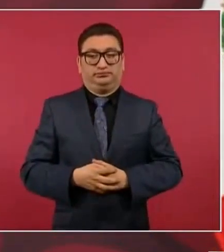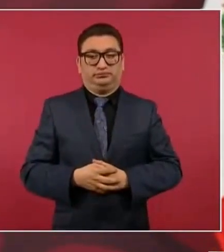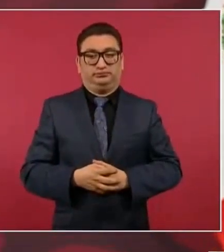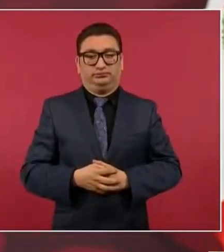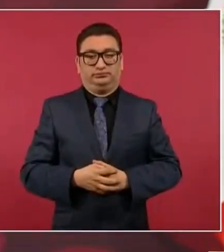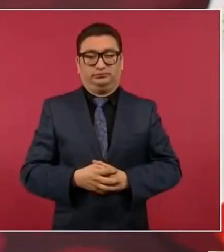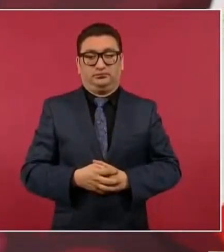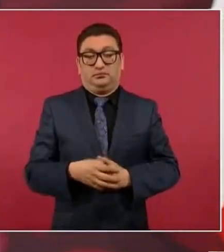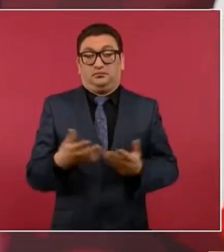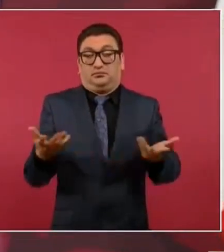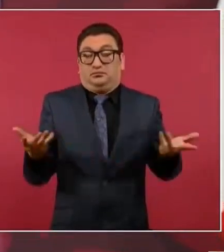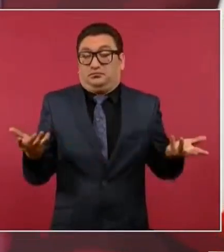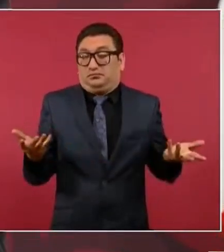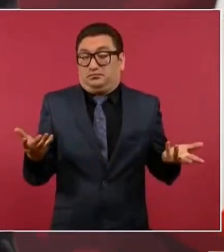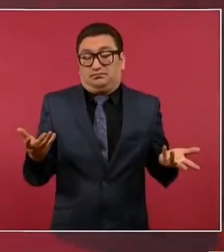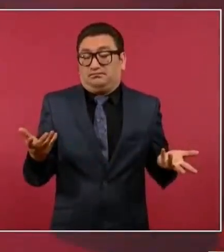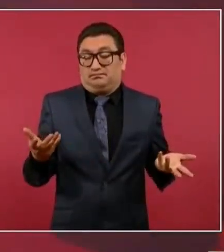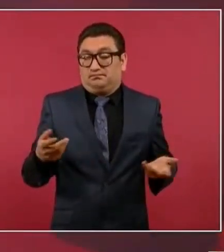Pero